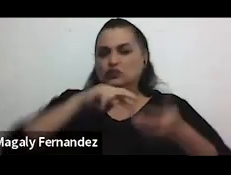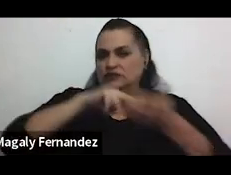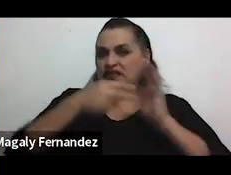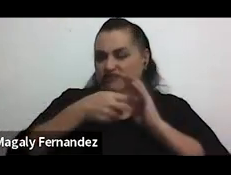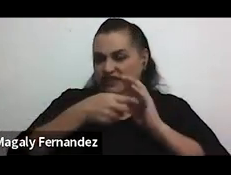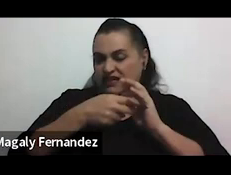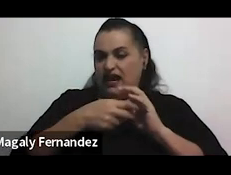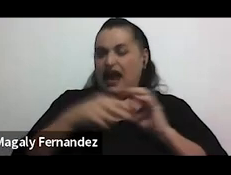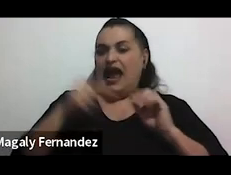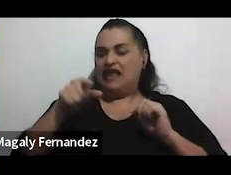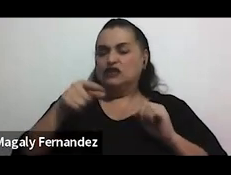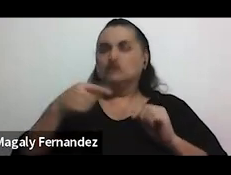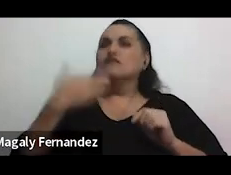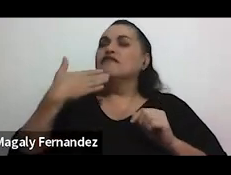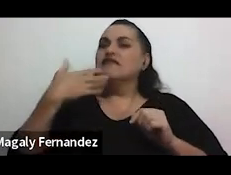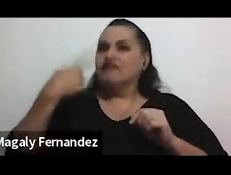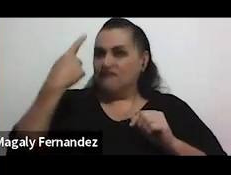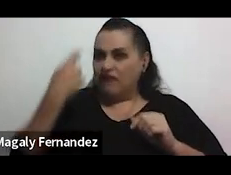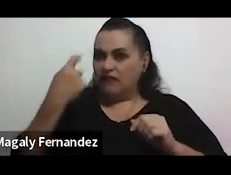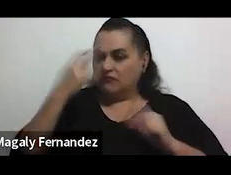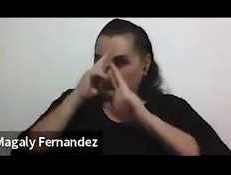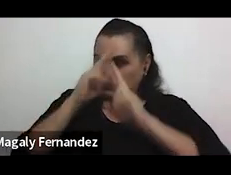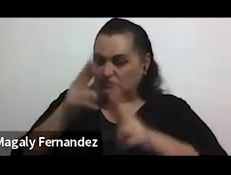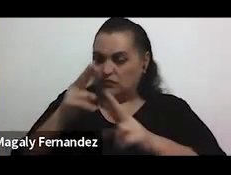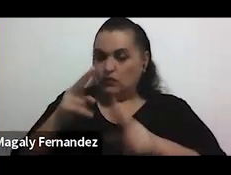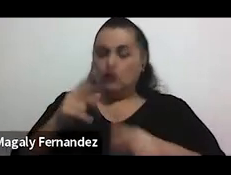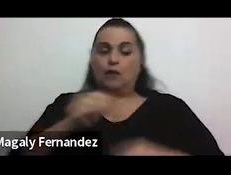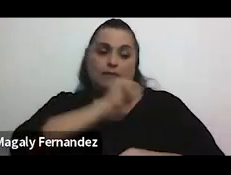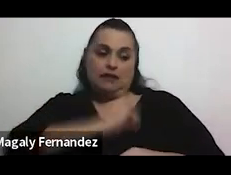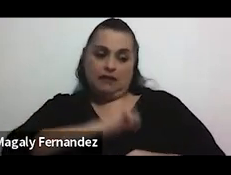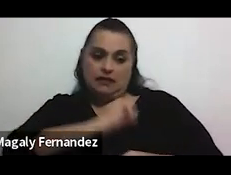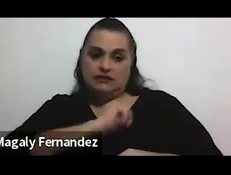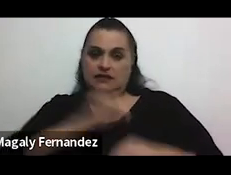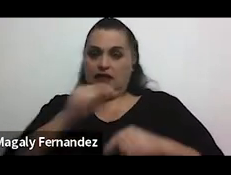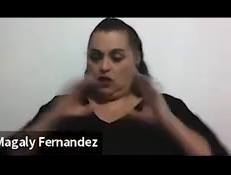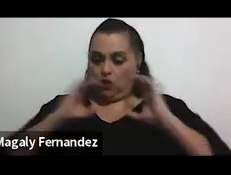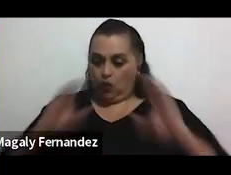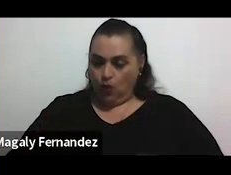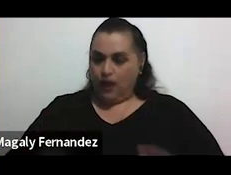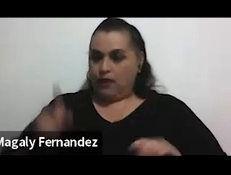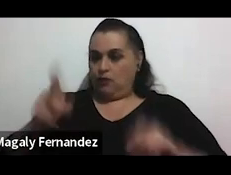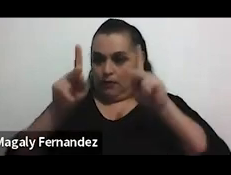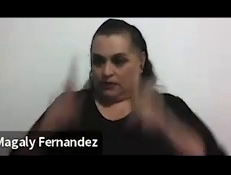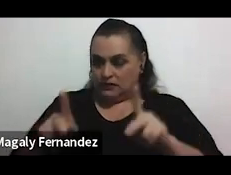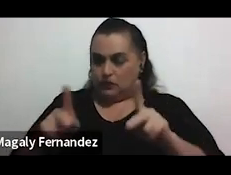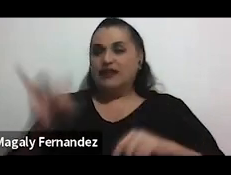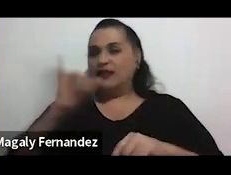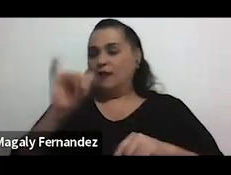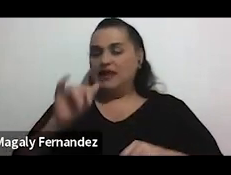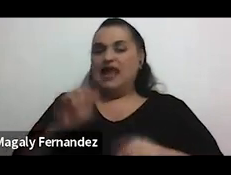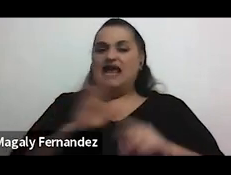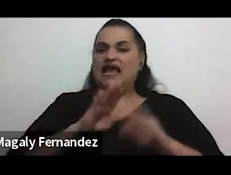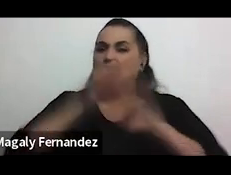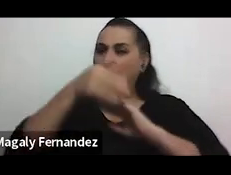a la privacidad, una invasión al cuerpo de la otra persona, y una invasión precisamente a este tema del